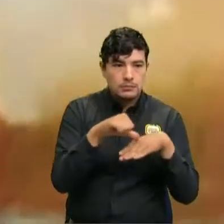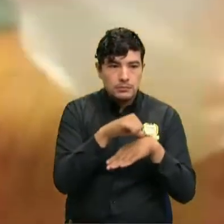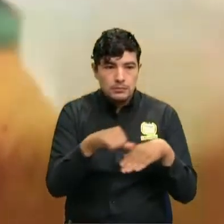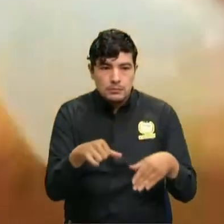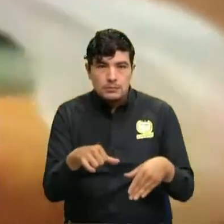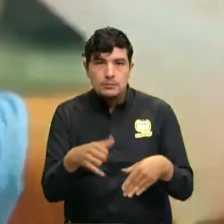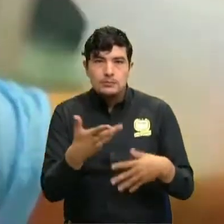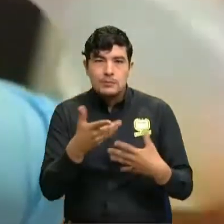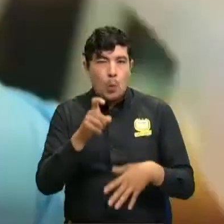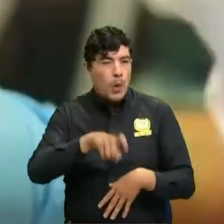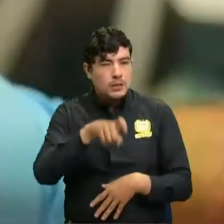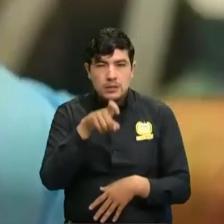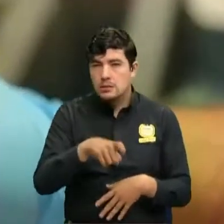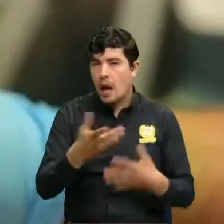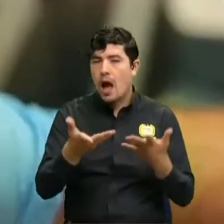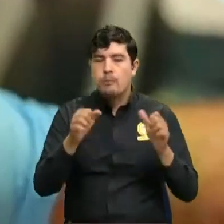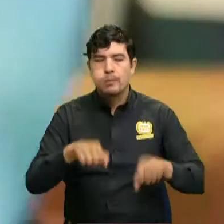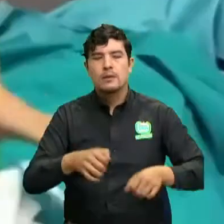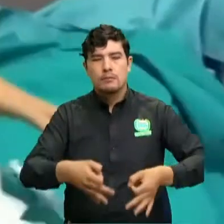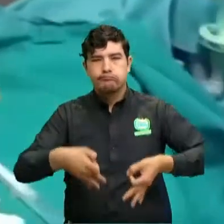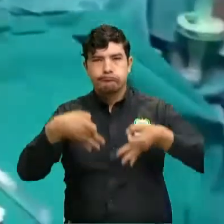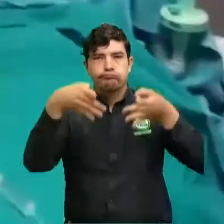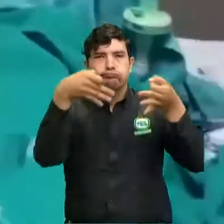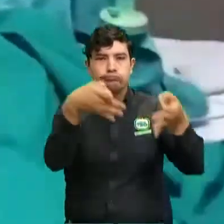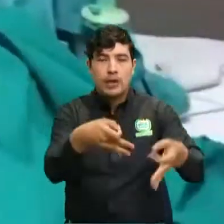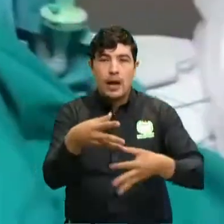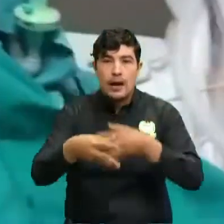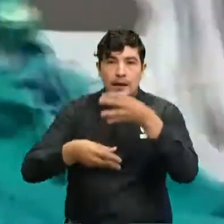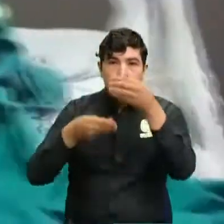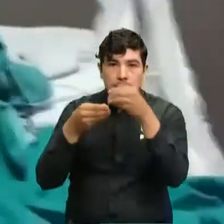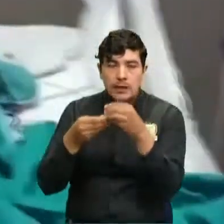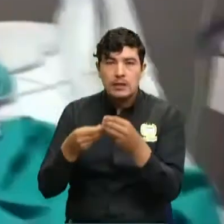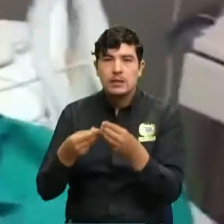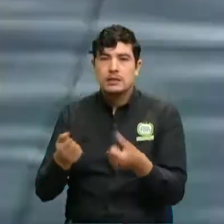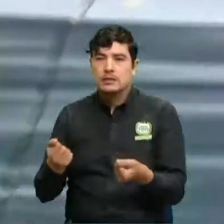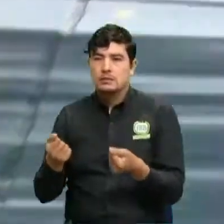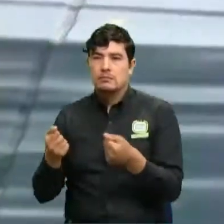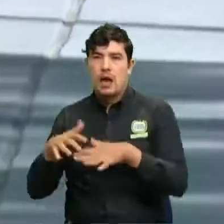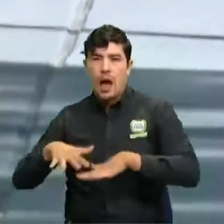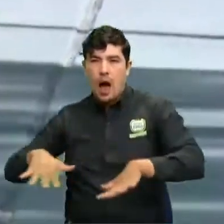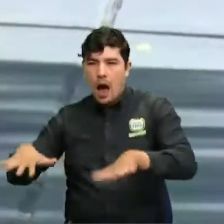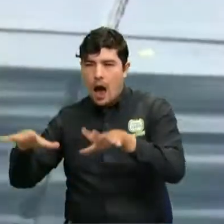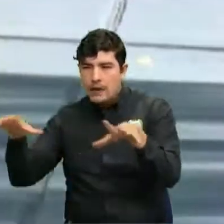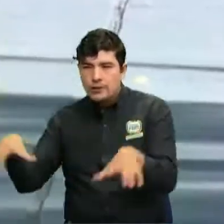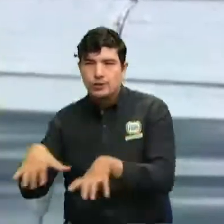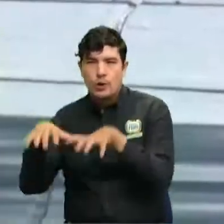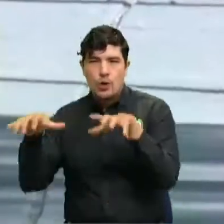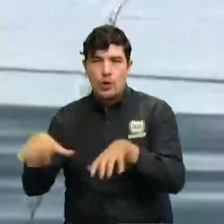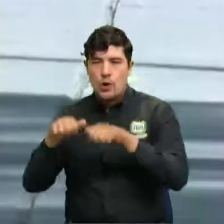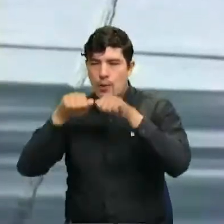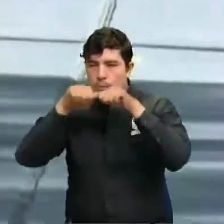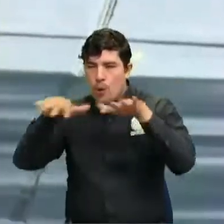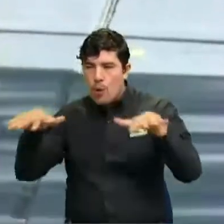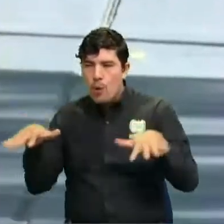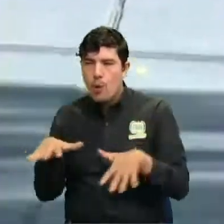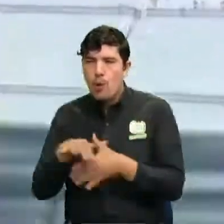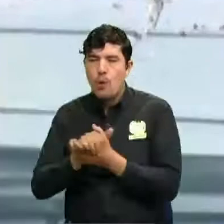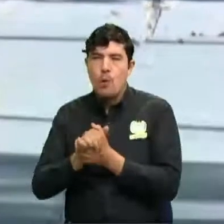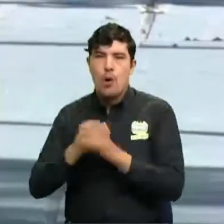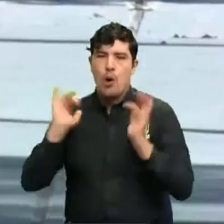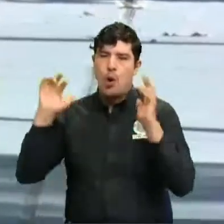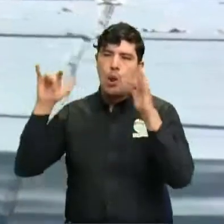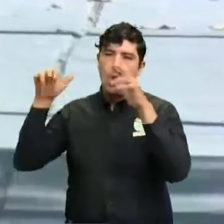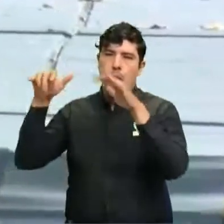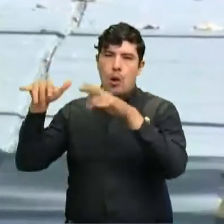vitales tendrán una restricción y también los eventos de carácter público, la alternancia educativa en el área